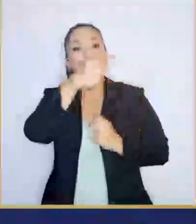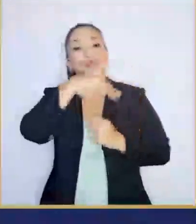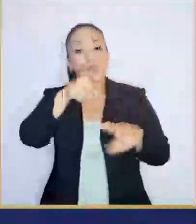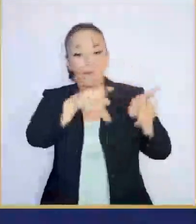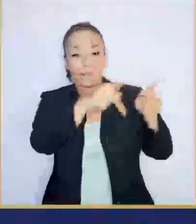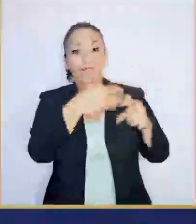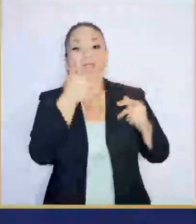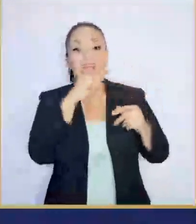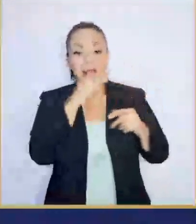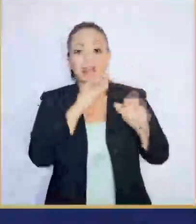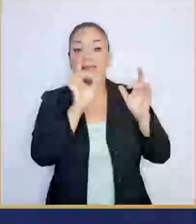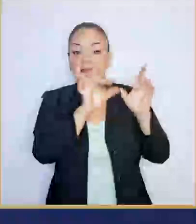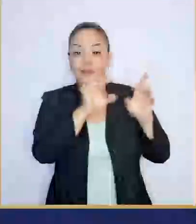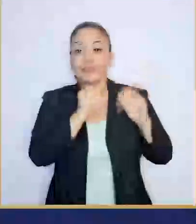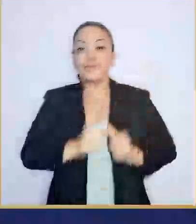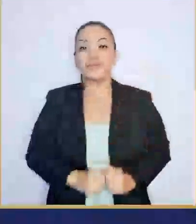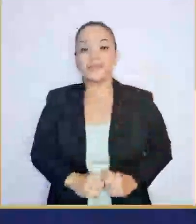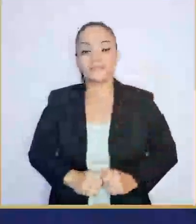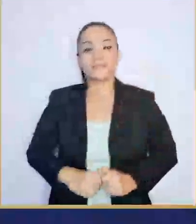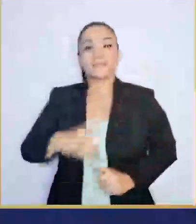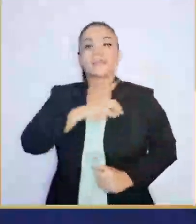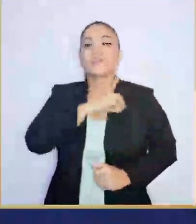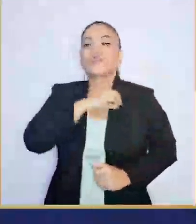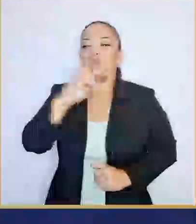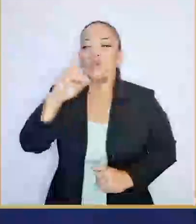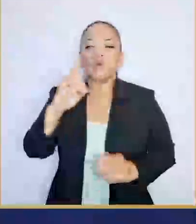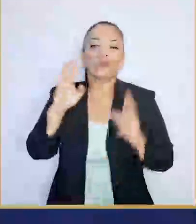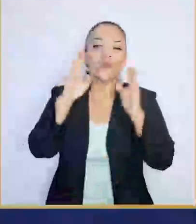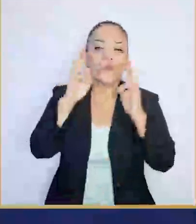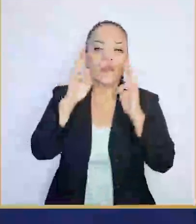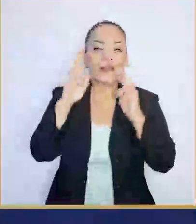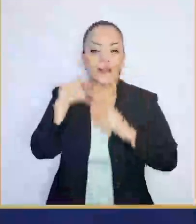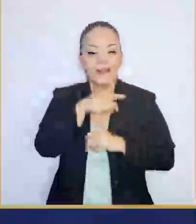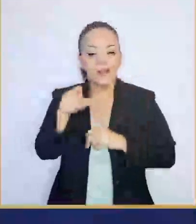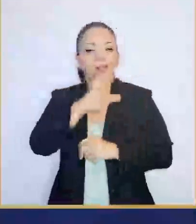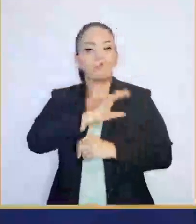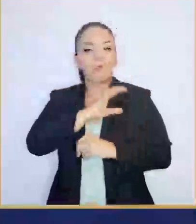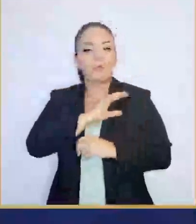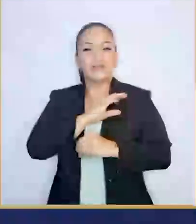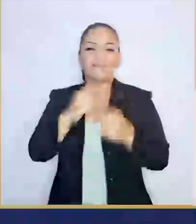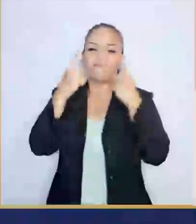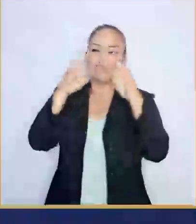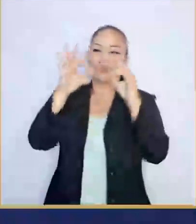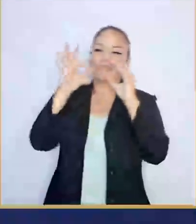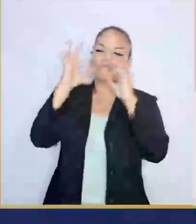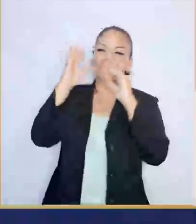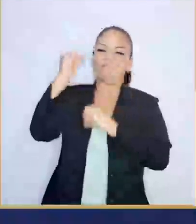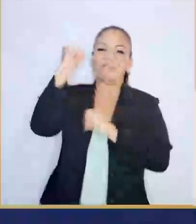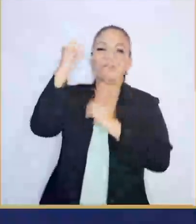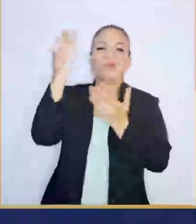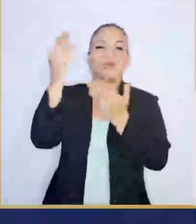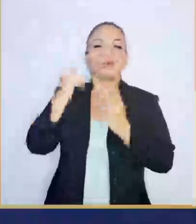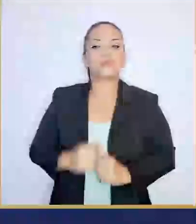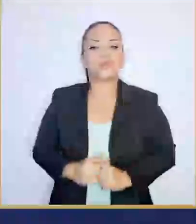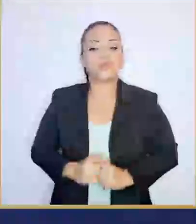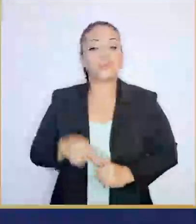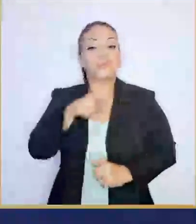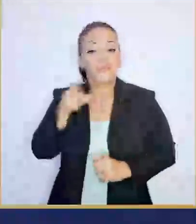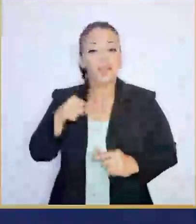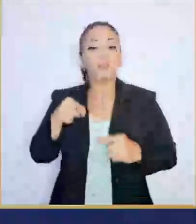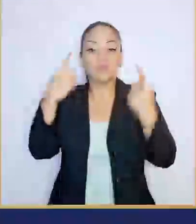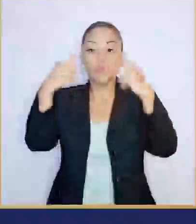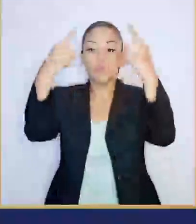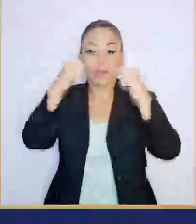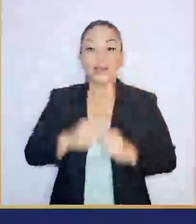a mano y cuerpo a cuerpo contra la delincuencia Dios primero, saldrán victoriosos y lo